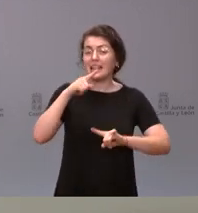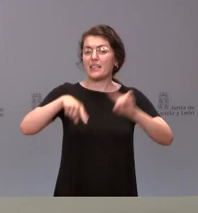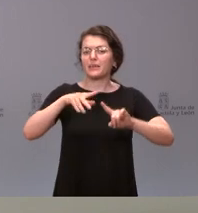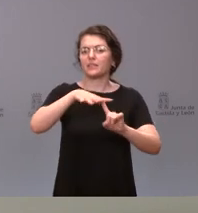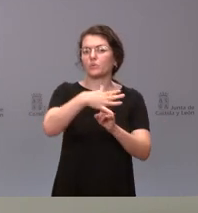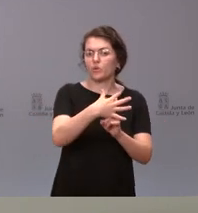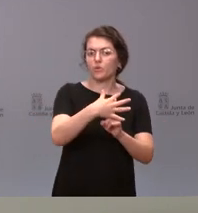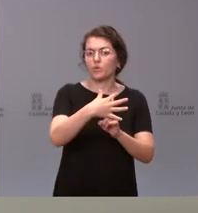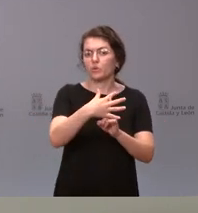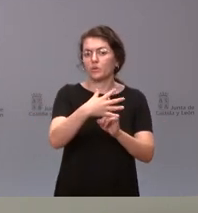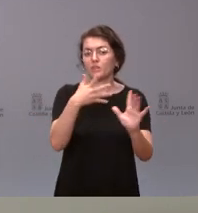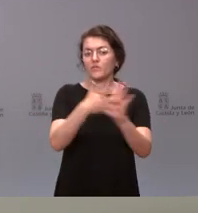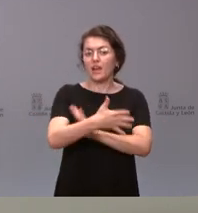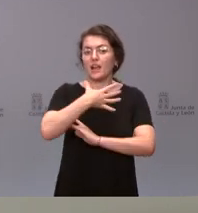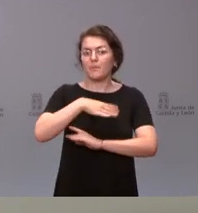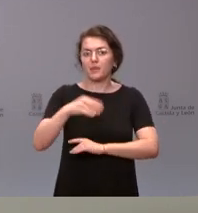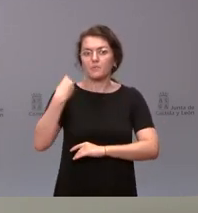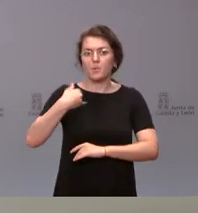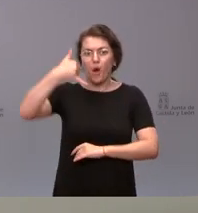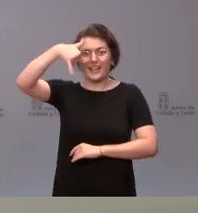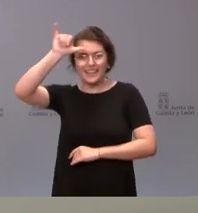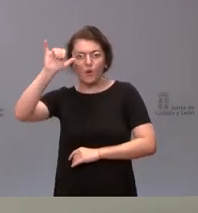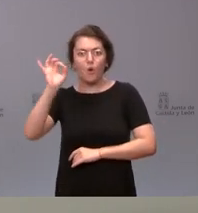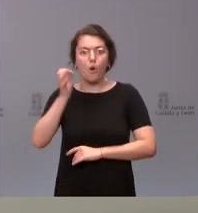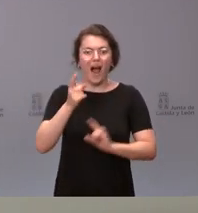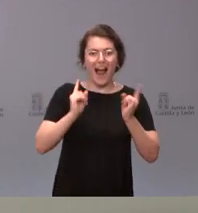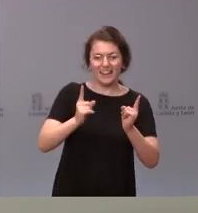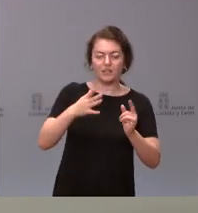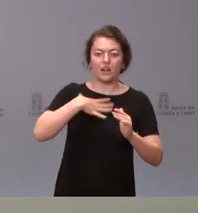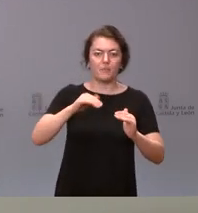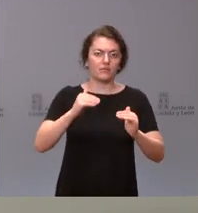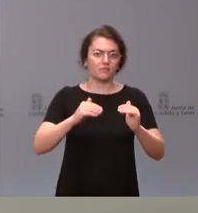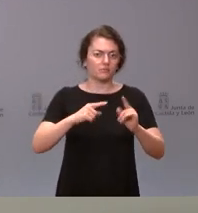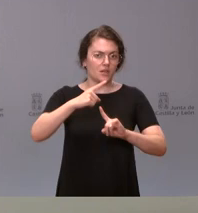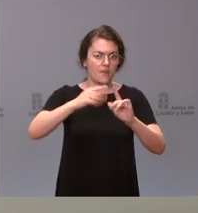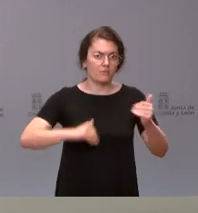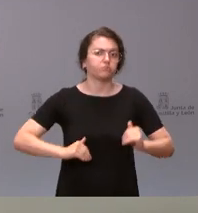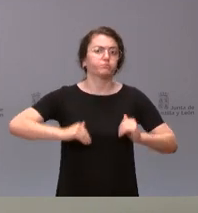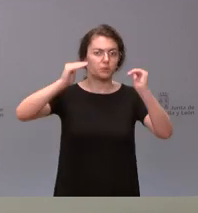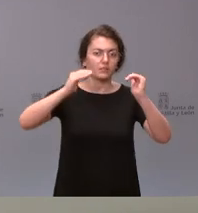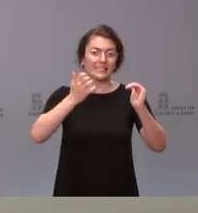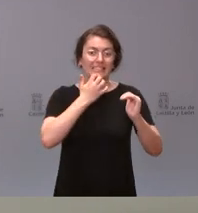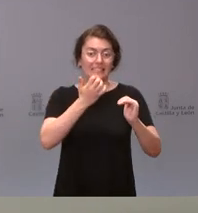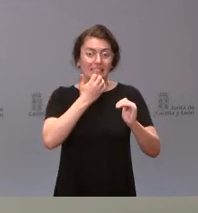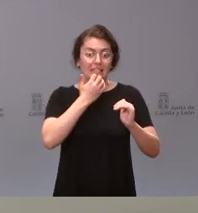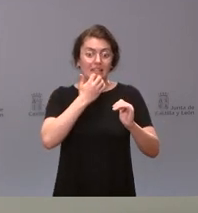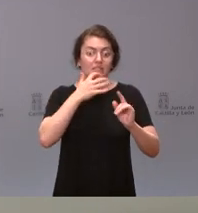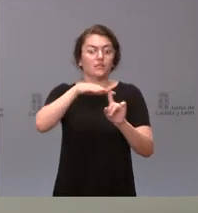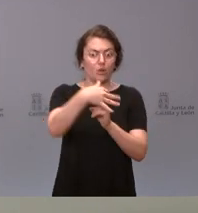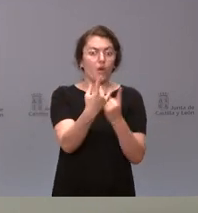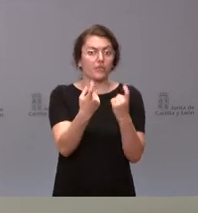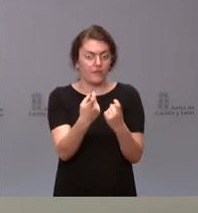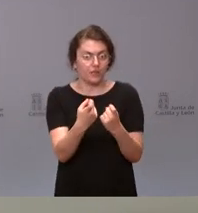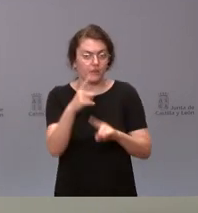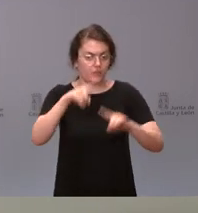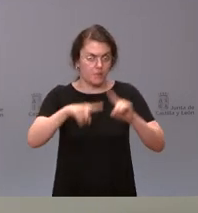incluso el nivel de riesgo o de alerta que estemos aplicando en cada uno de los momentos, si las condiciones lo pudieran precisar y en función de